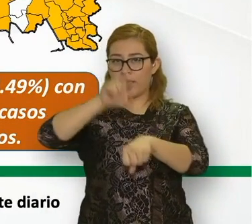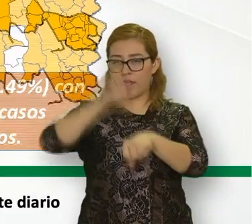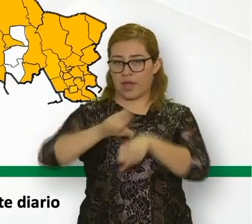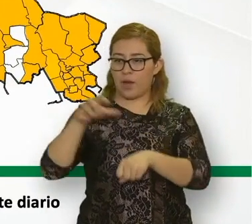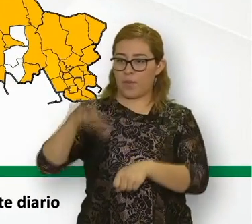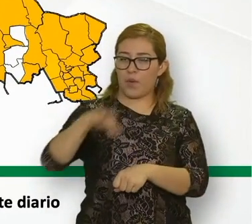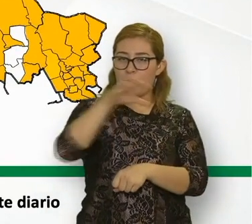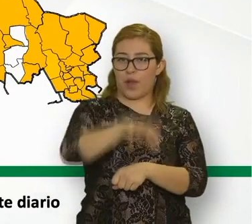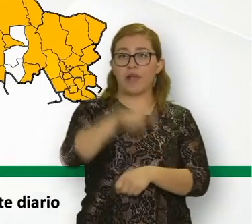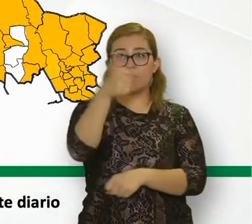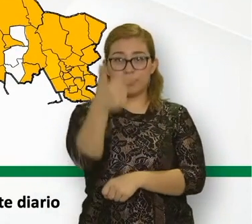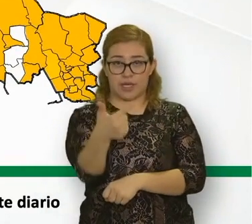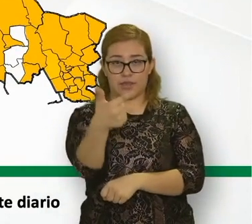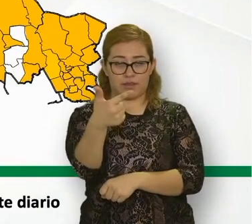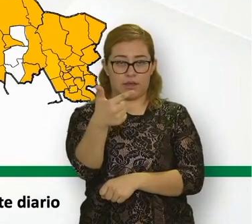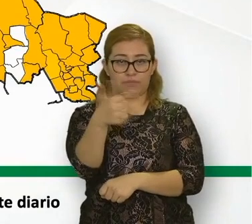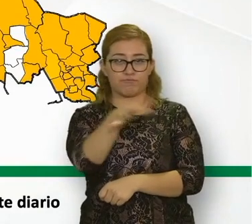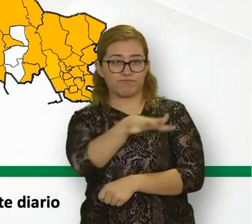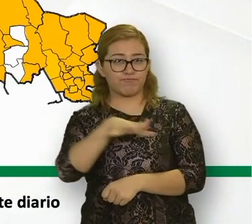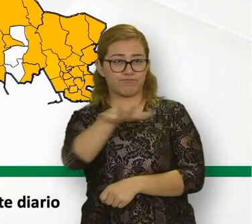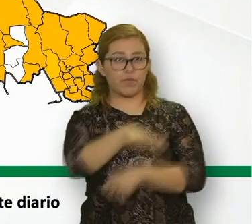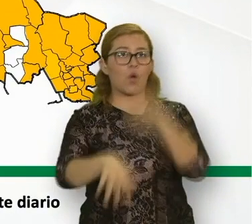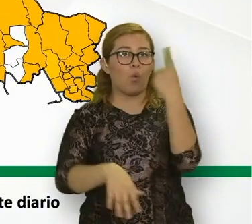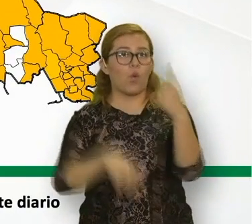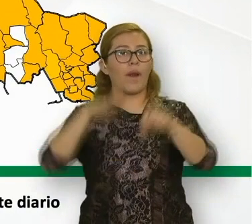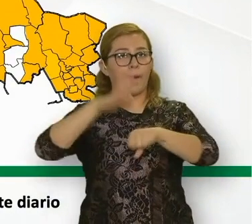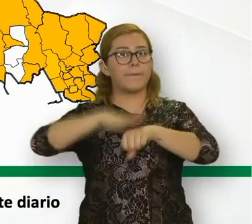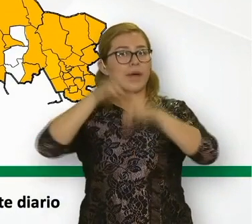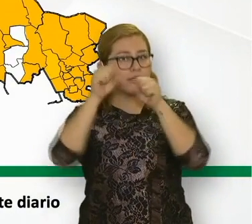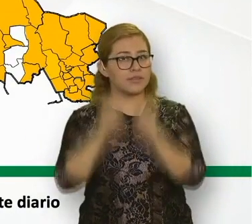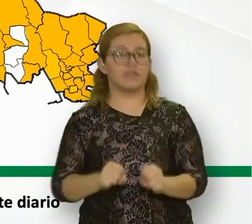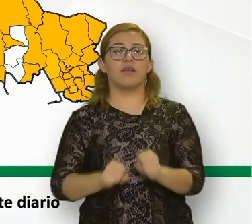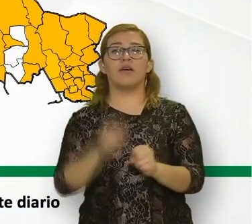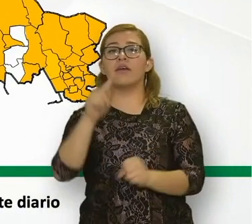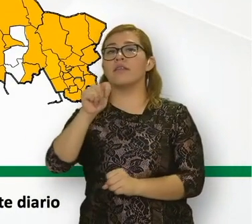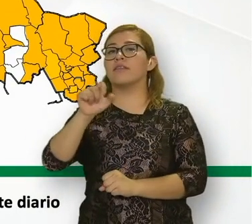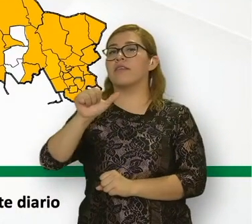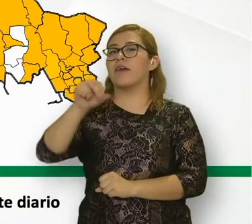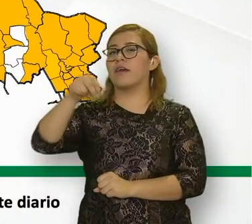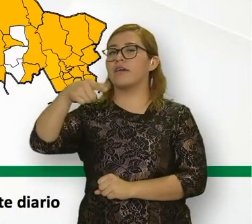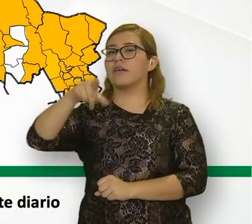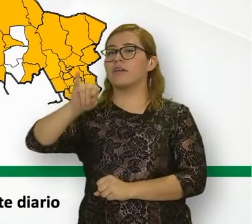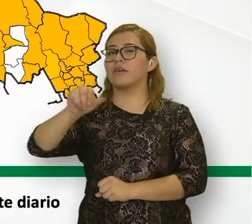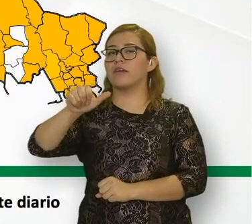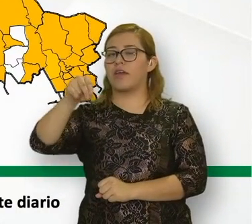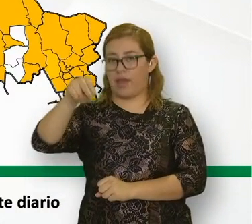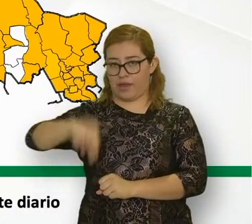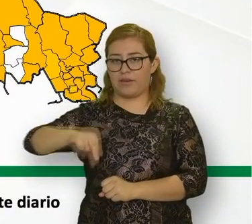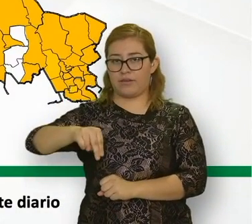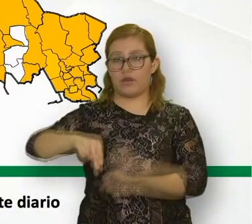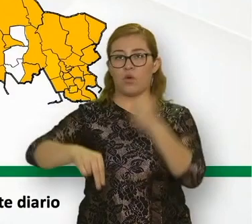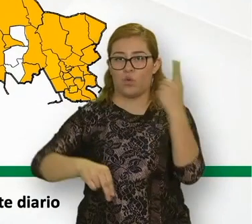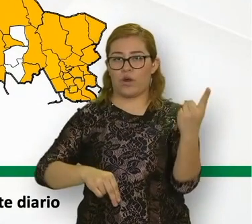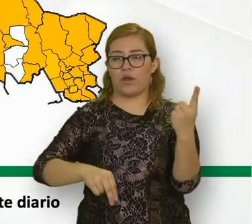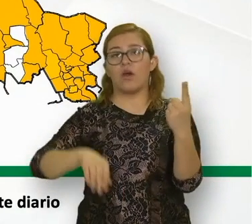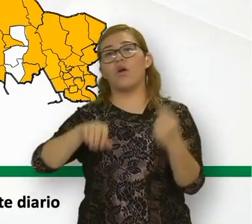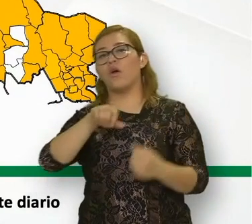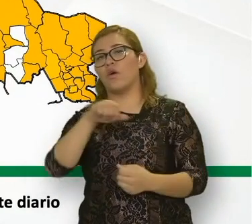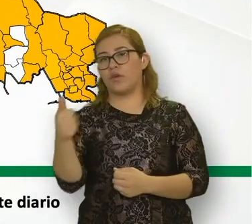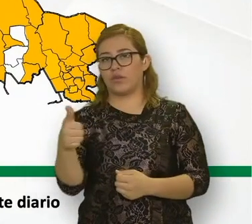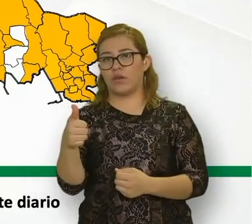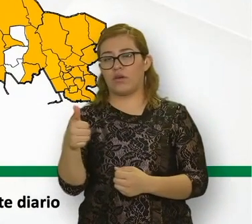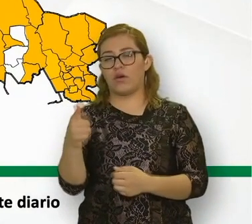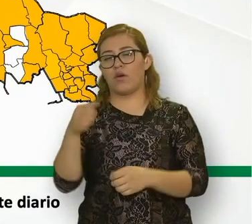En la jurisdicción 7 para ahora es una más, una persona confirmada en Tanqueán y en esta ocasión tenemos una persona